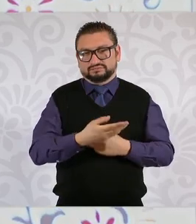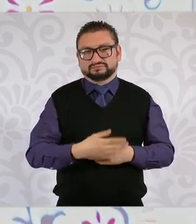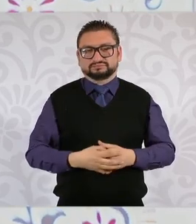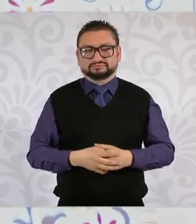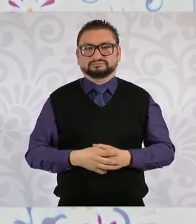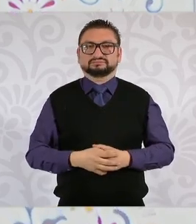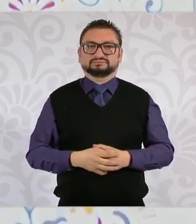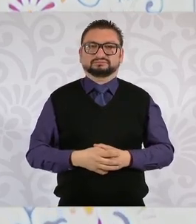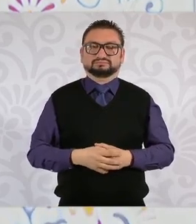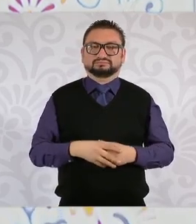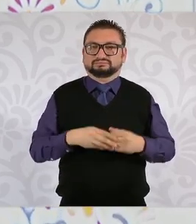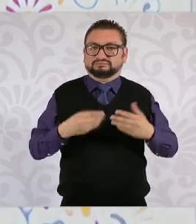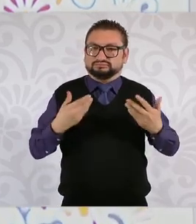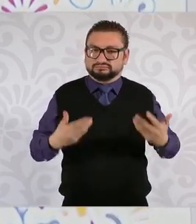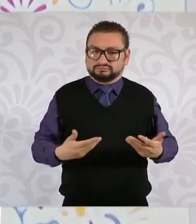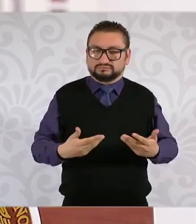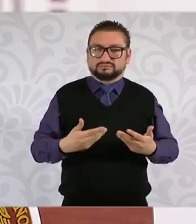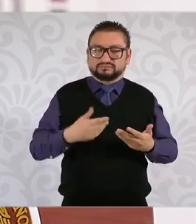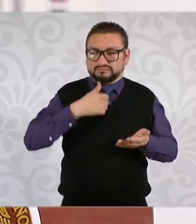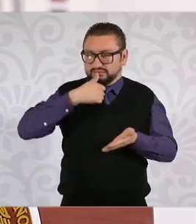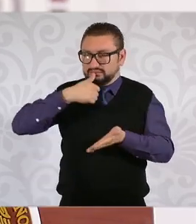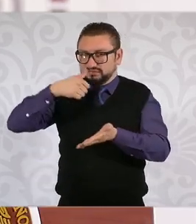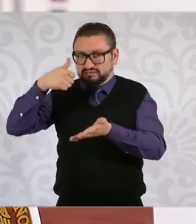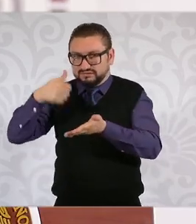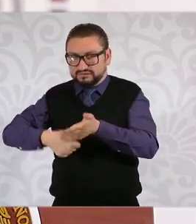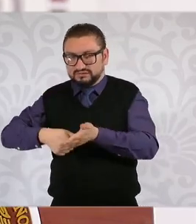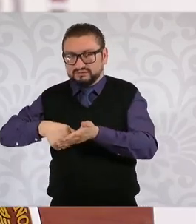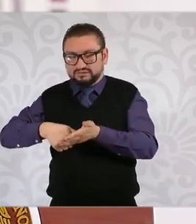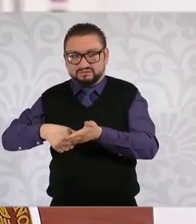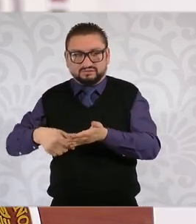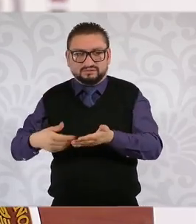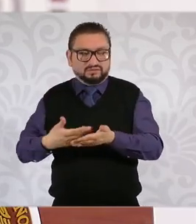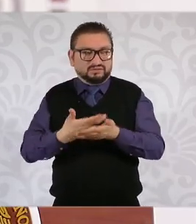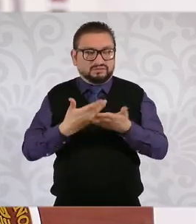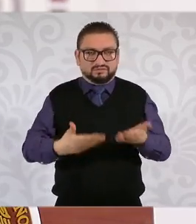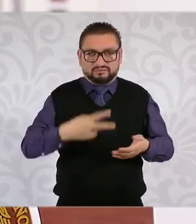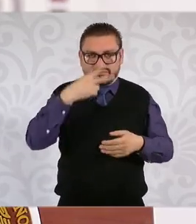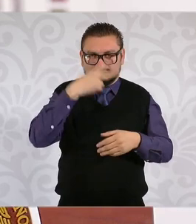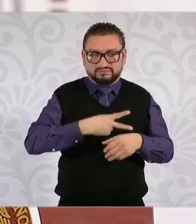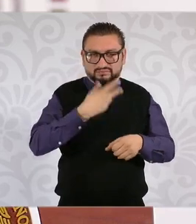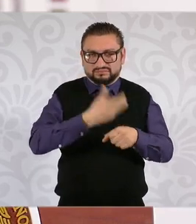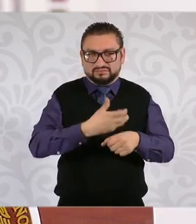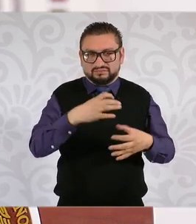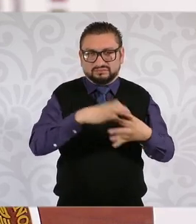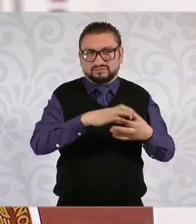Entonces, ¿qué tiene que ver la carta de las relaciones México-Estados Unidos?